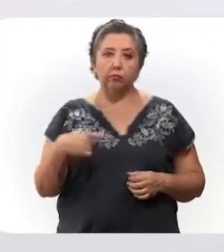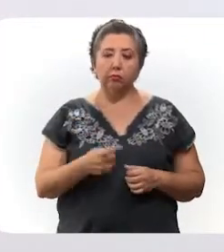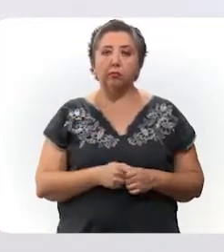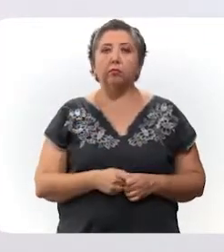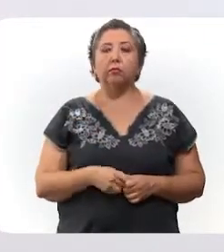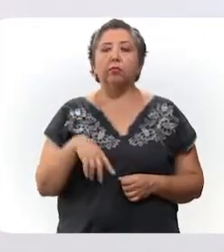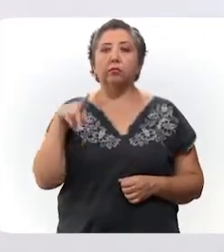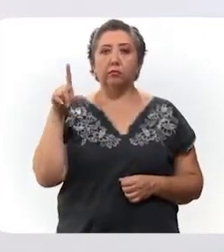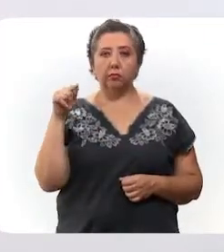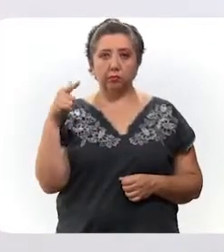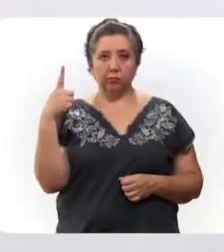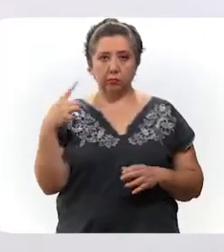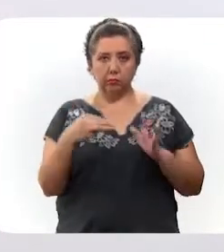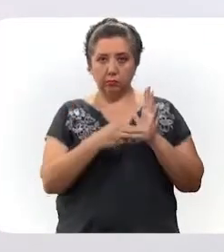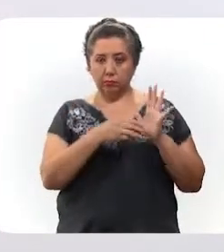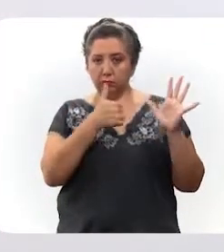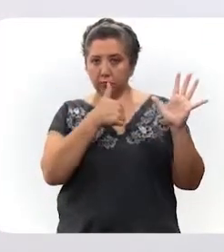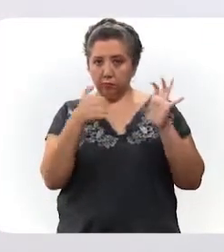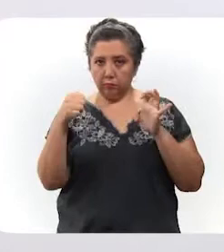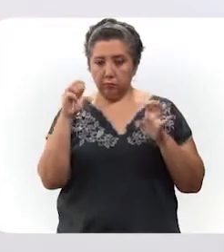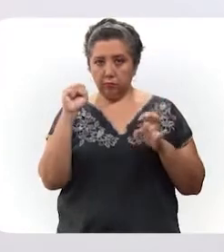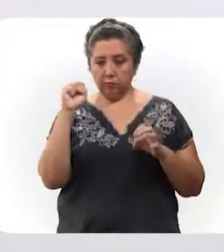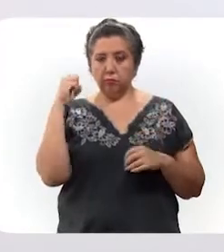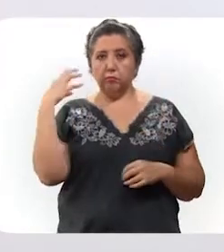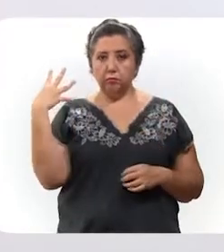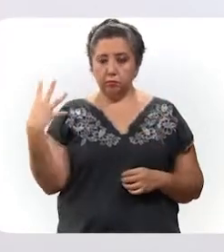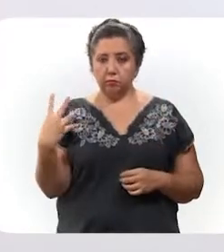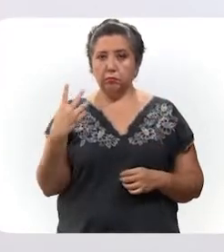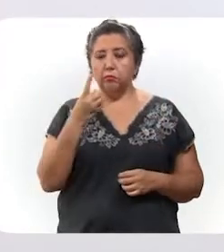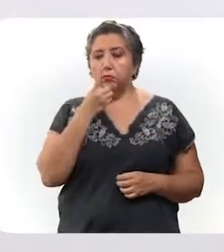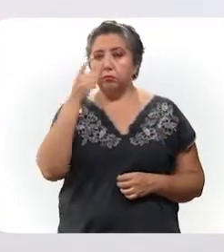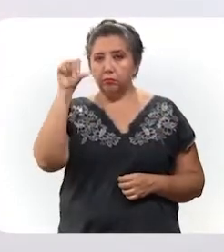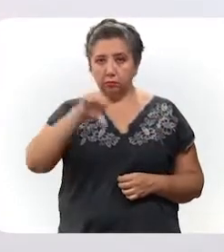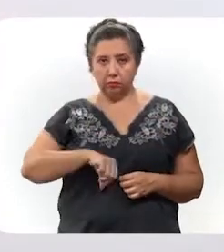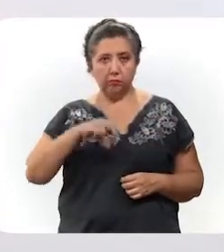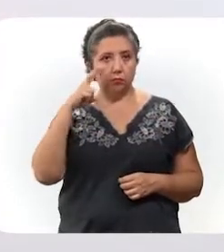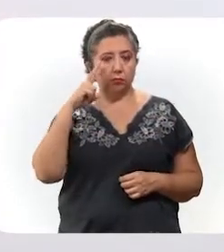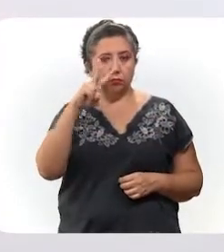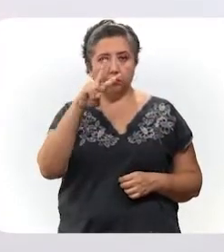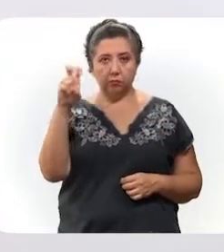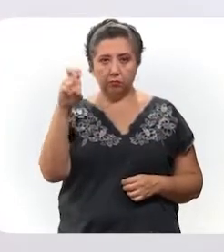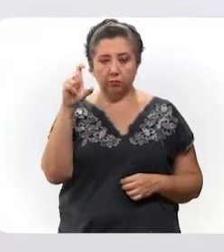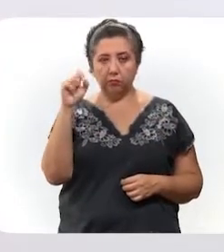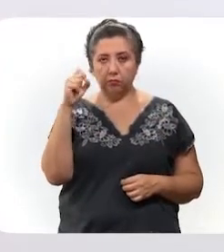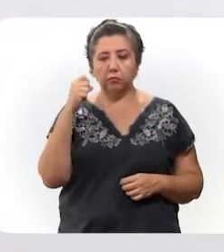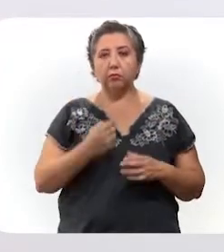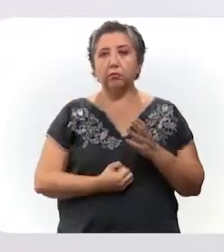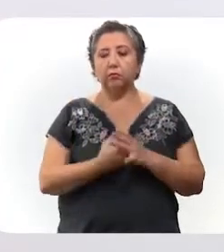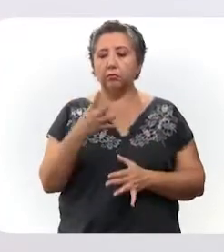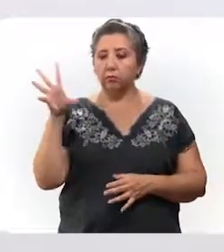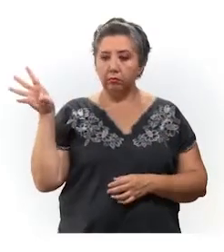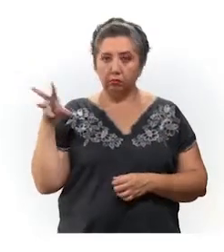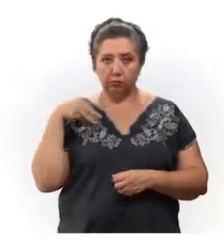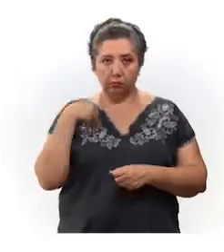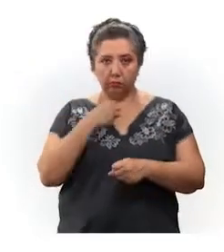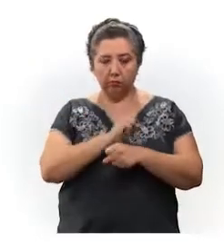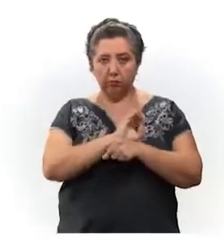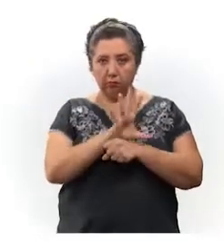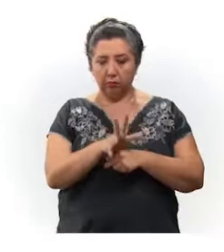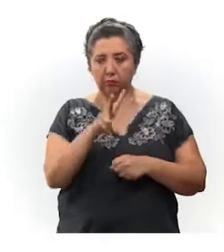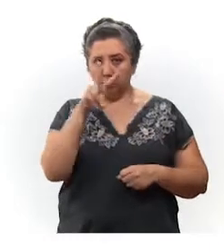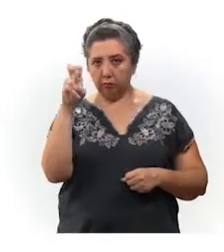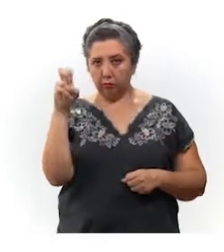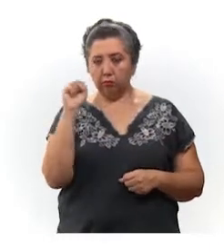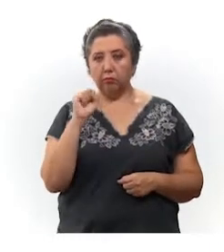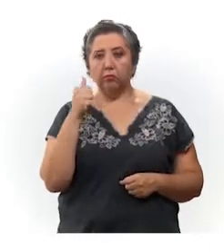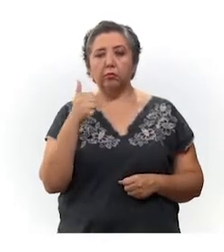71,664. Hoy se detectaron 220 nuevos contagios de coronavirus. 206